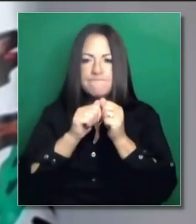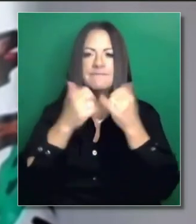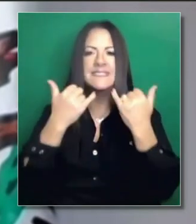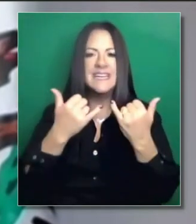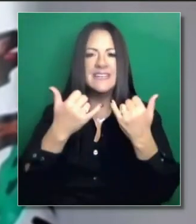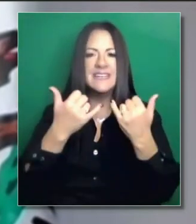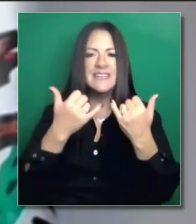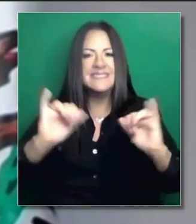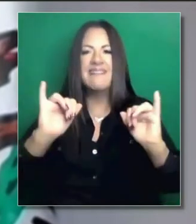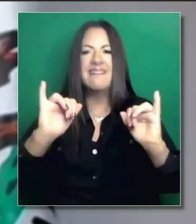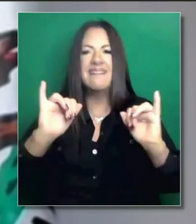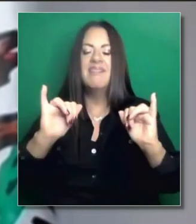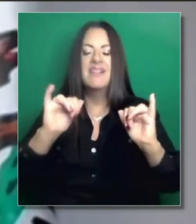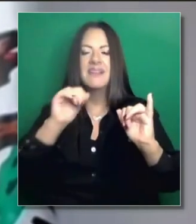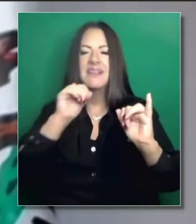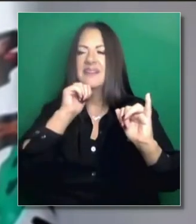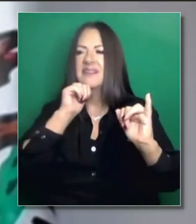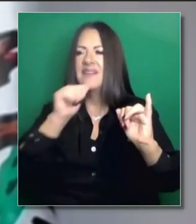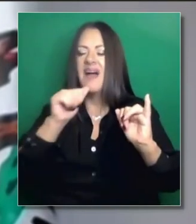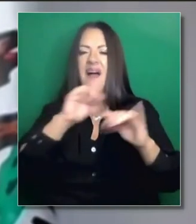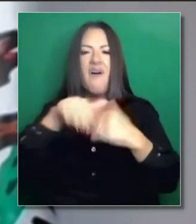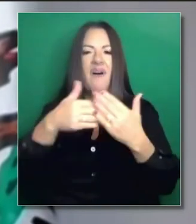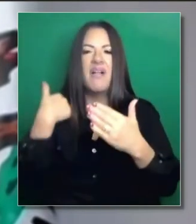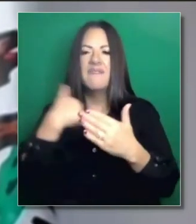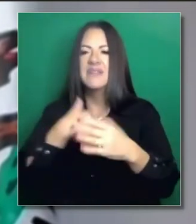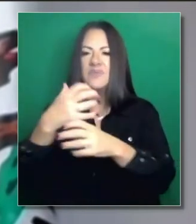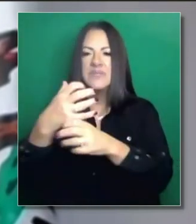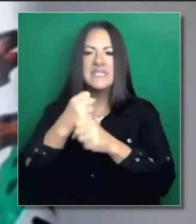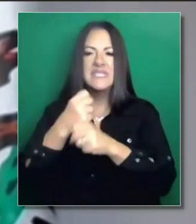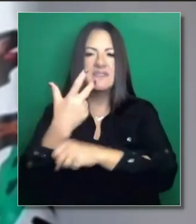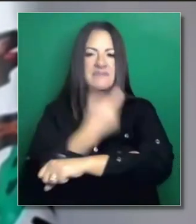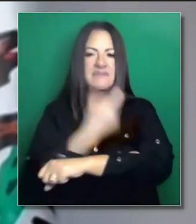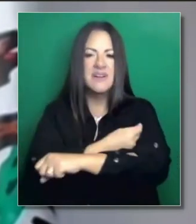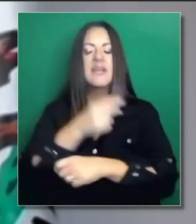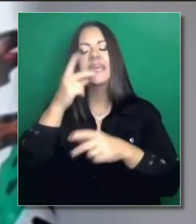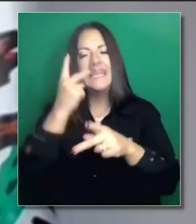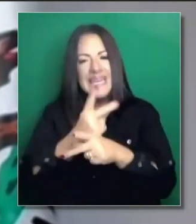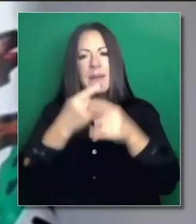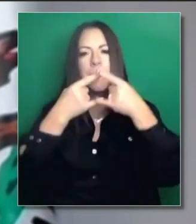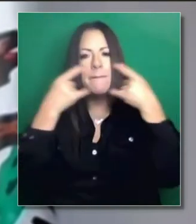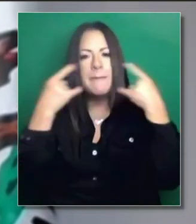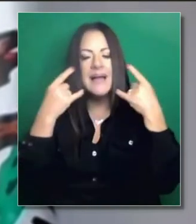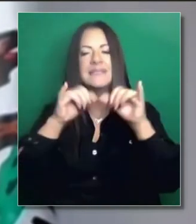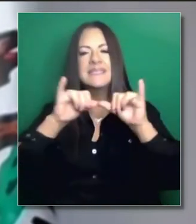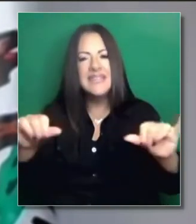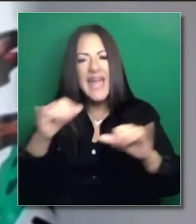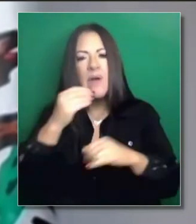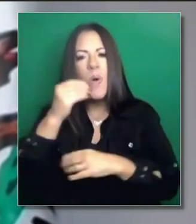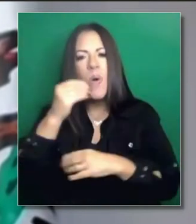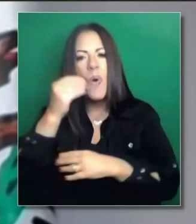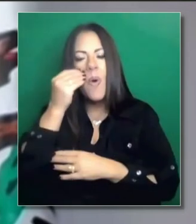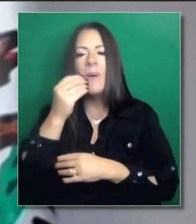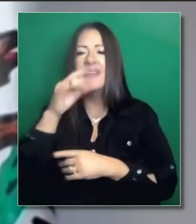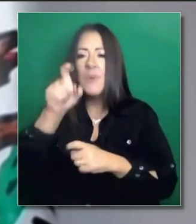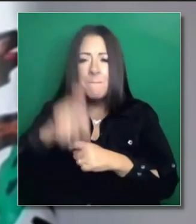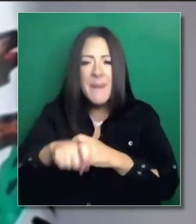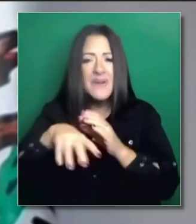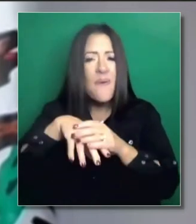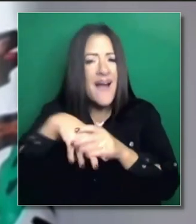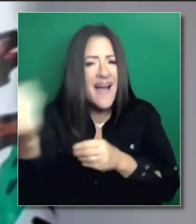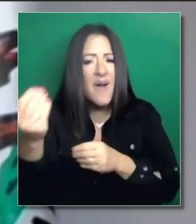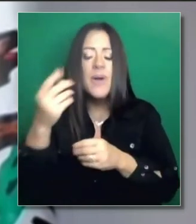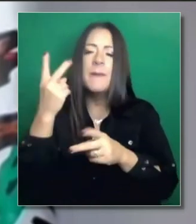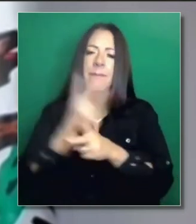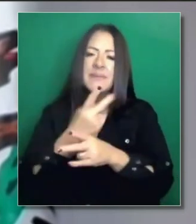individual, haciendo las cosas que el gobernador y muchos otros nos han recordado. Mantengan la mascarilla, quédense en casa.